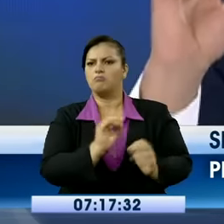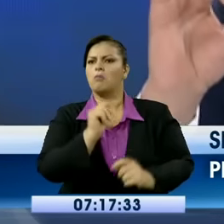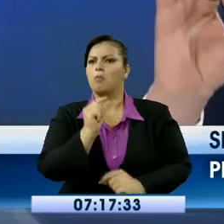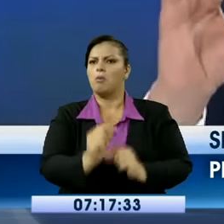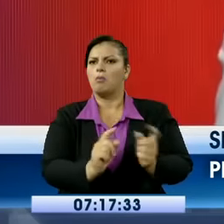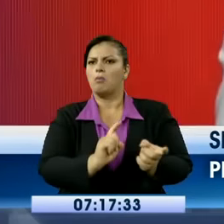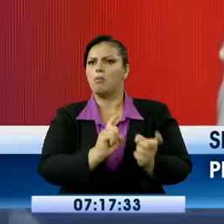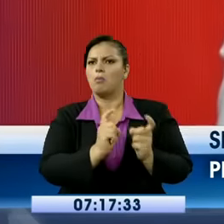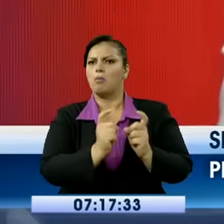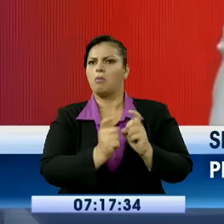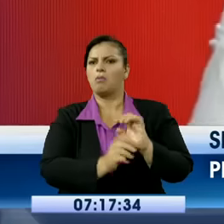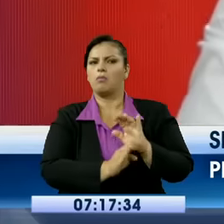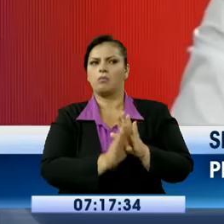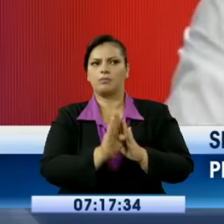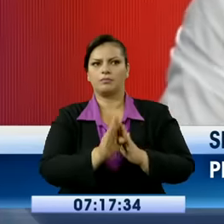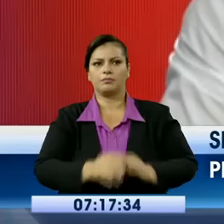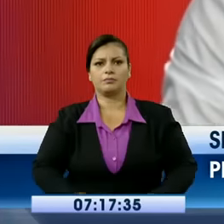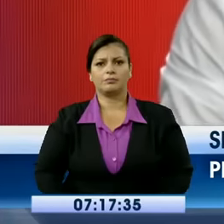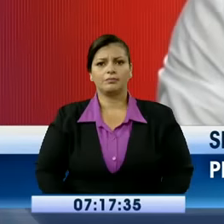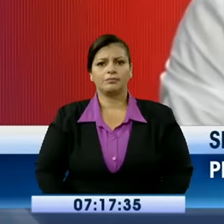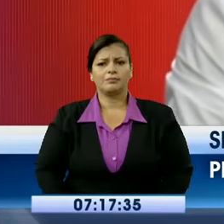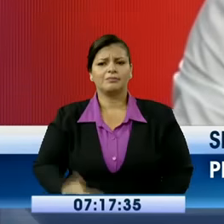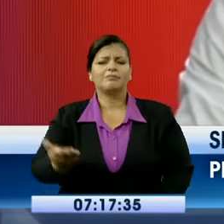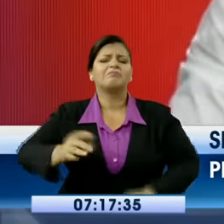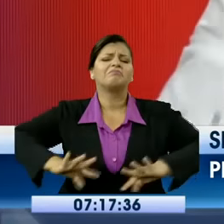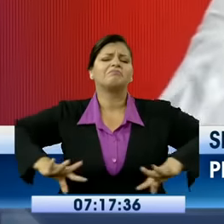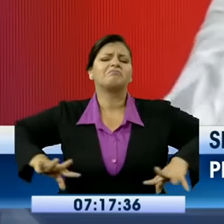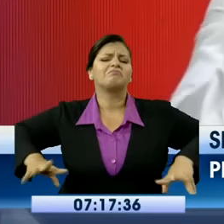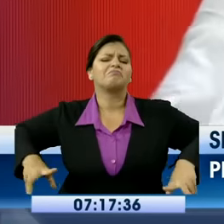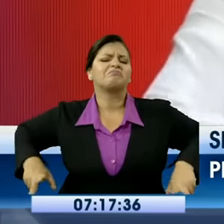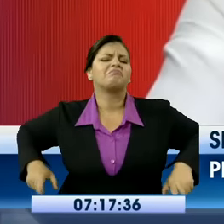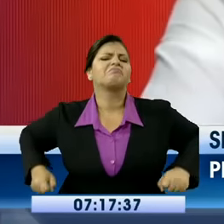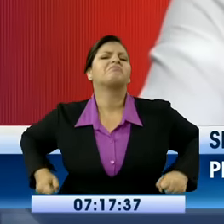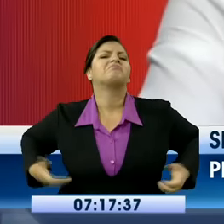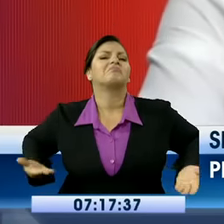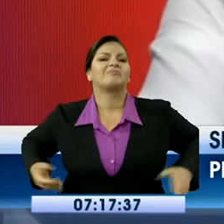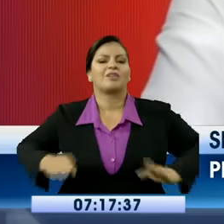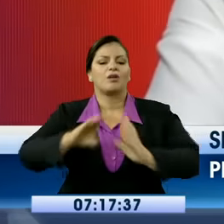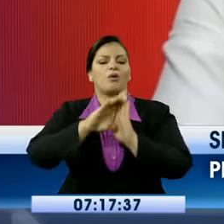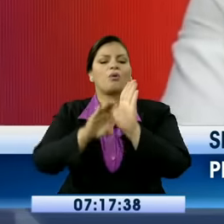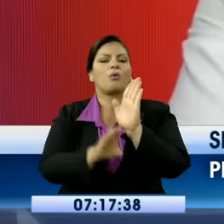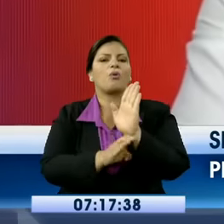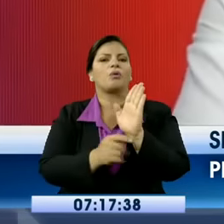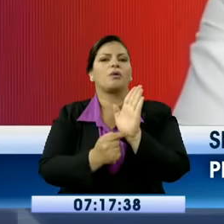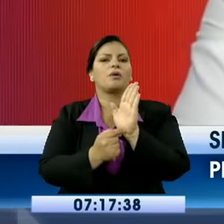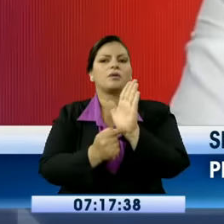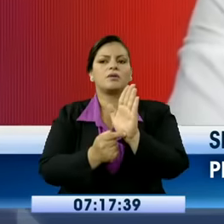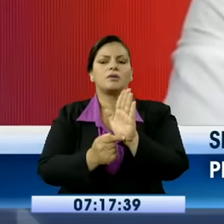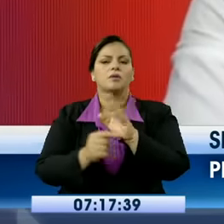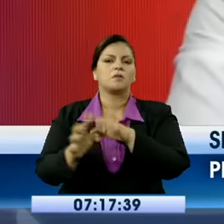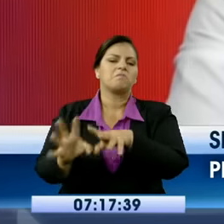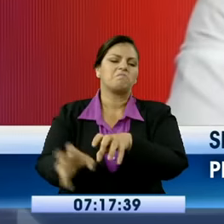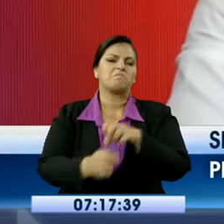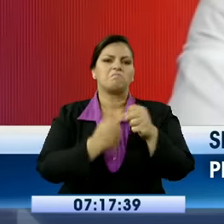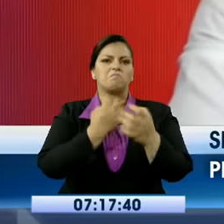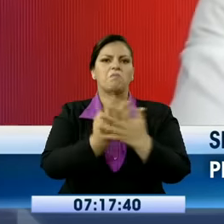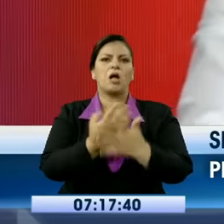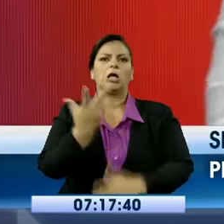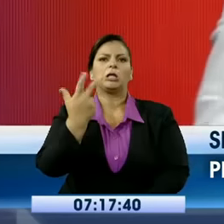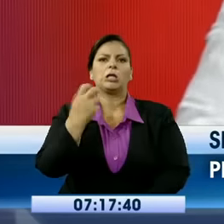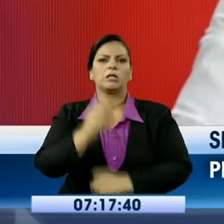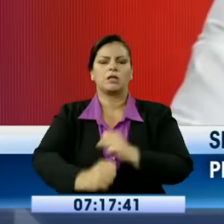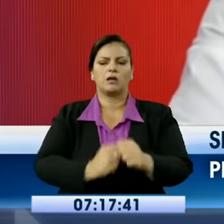maquillaje. En casos de corrupción como el peculado, que el actual Código Integral Penal establece una pena máxima de 13 años,